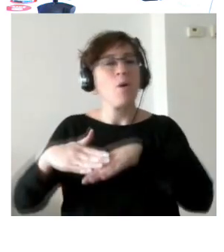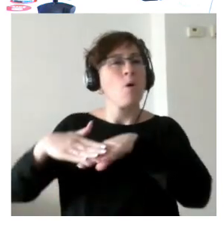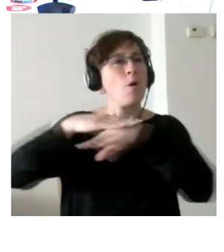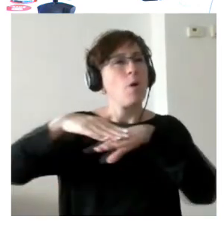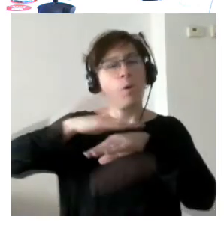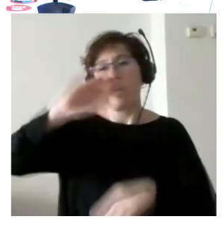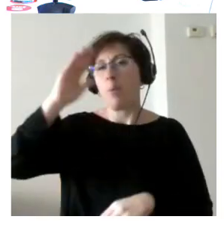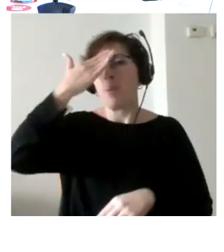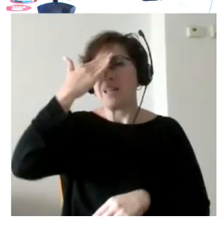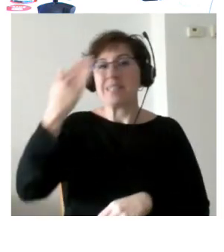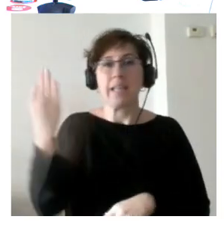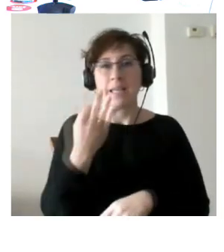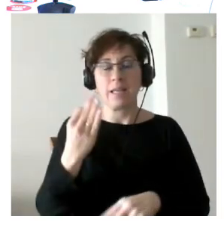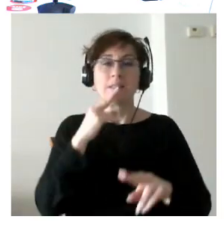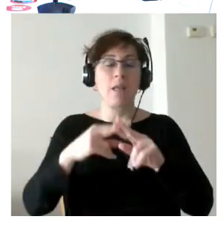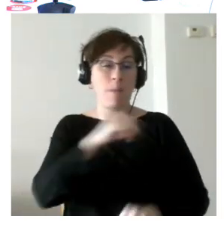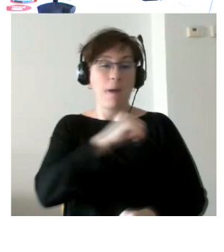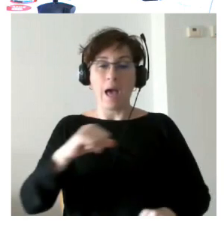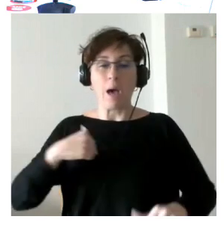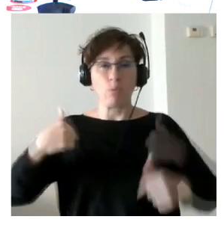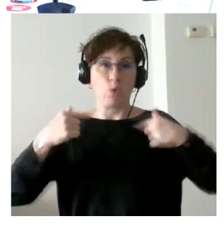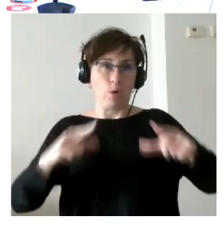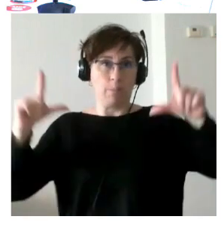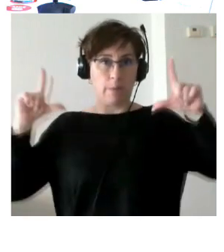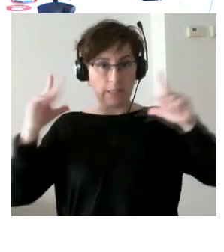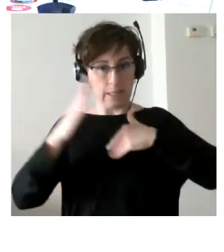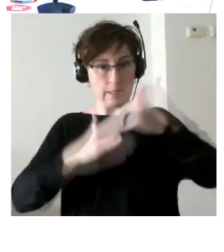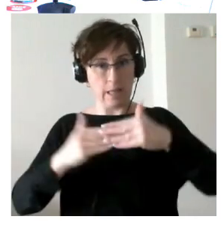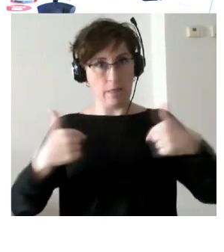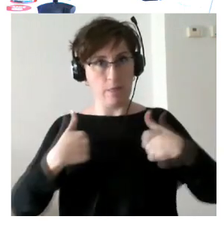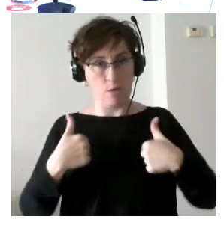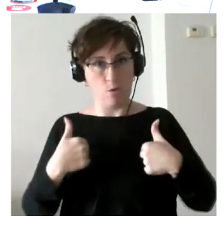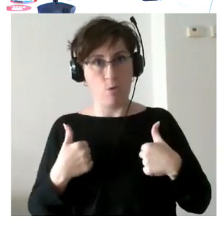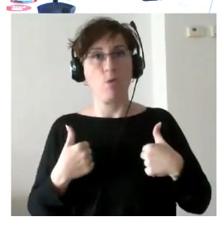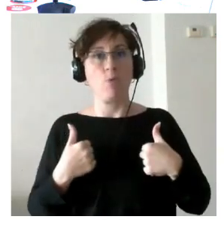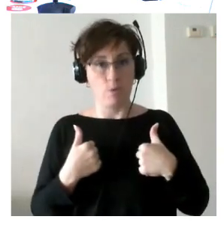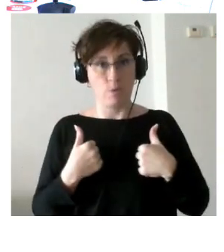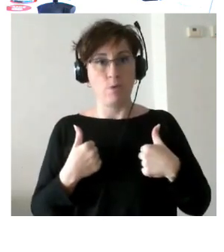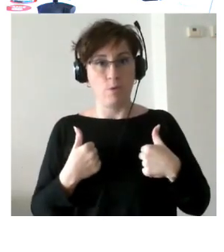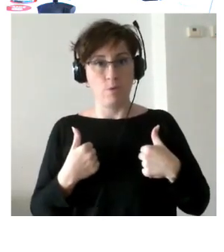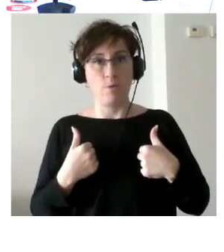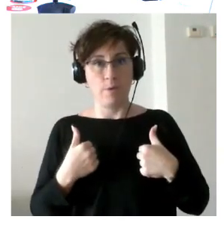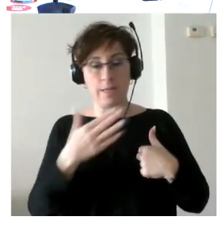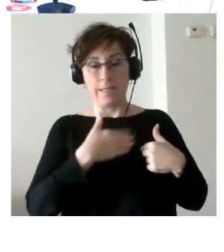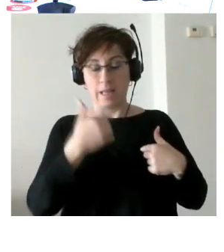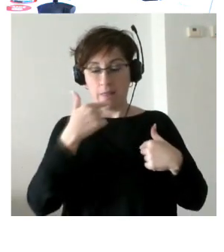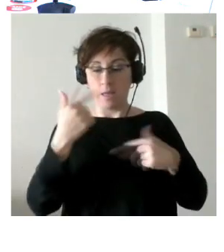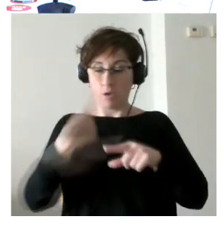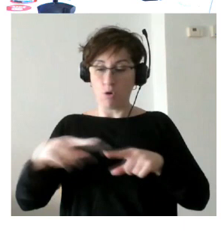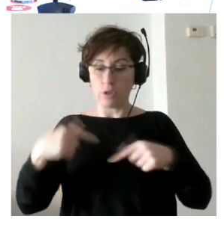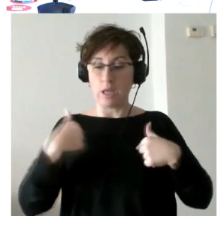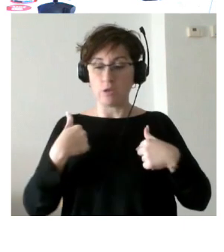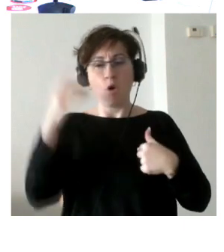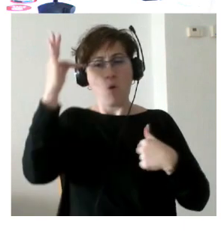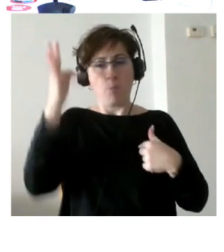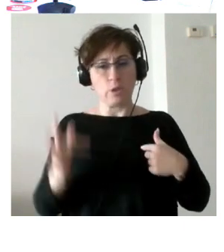Sobre todo la autorrepresentación de la persona y esto tiene que ver con que tenemos que contar con las fortalezas de la persona muchas veces